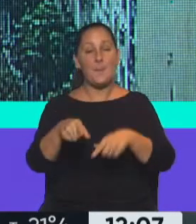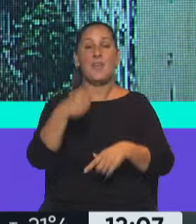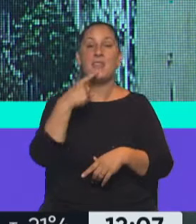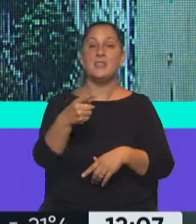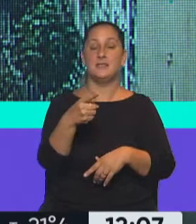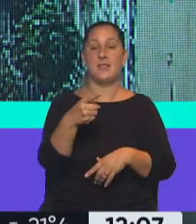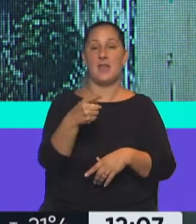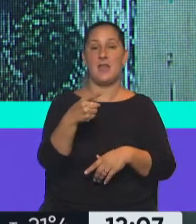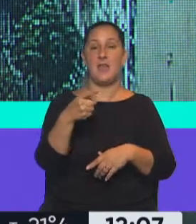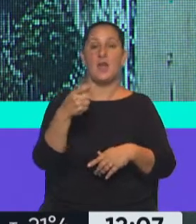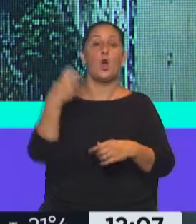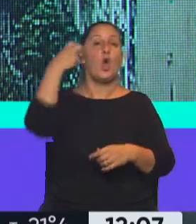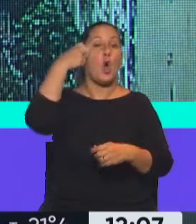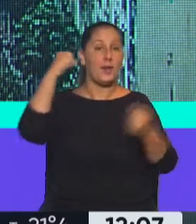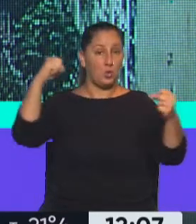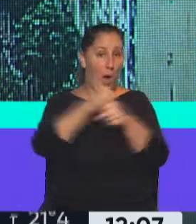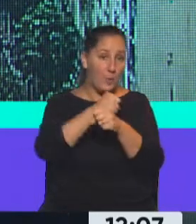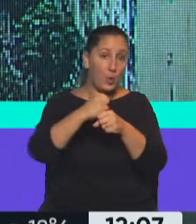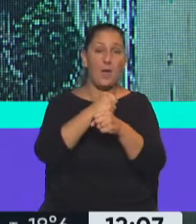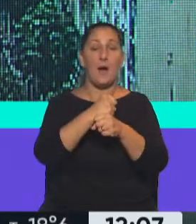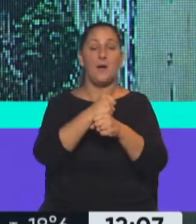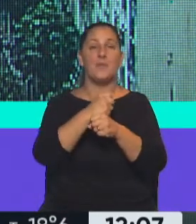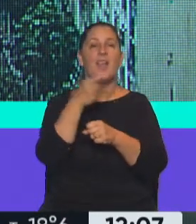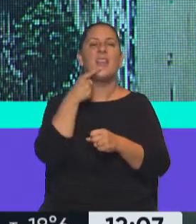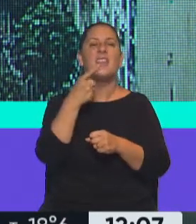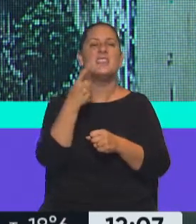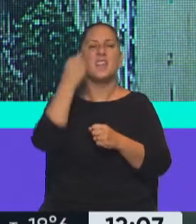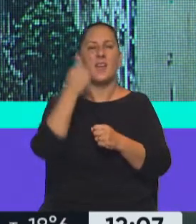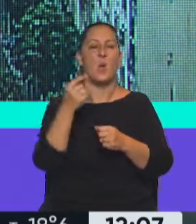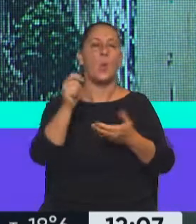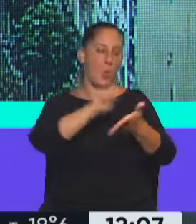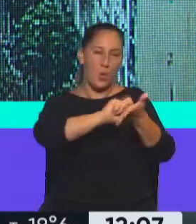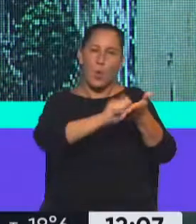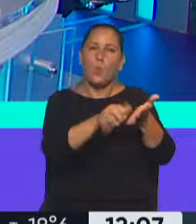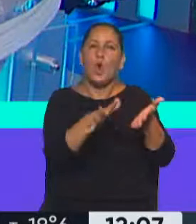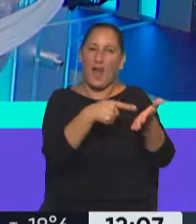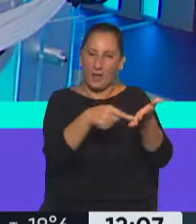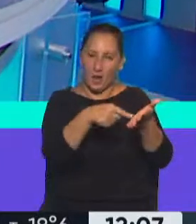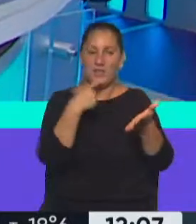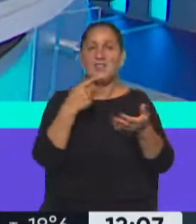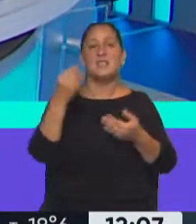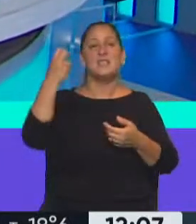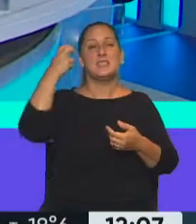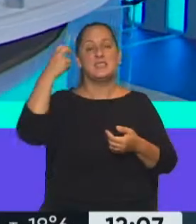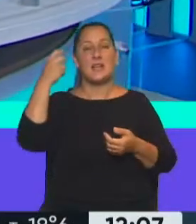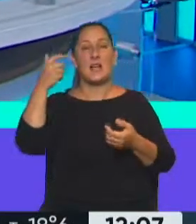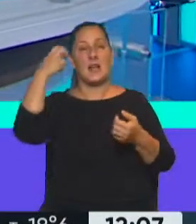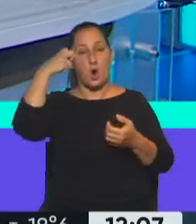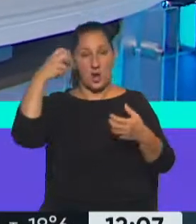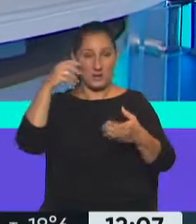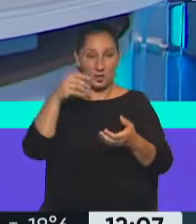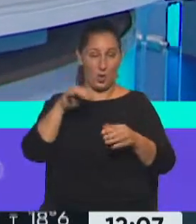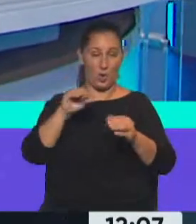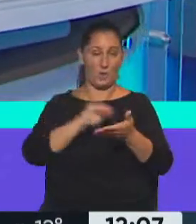sea que apruebe el Congreso de la Nación... Y te voy a leer lo que decía el borrador que enviaron. Dice el Senado y la Cámara de Diputados de la Nación